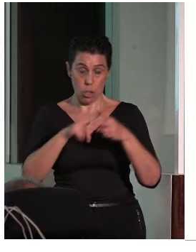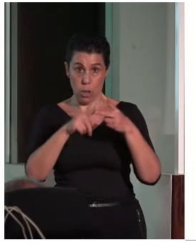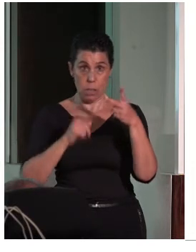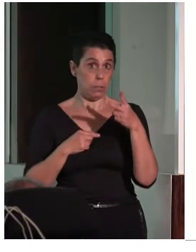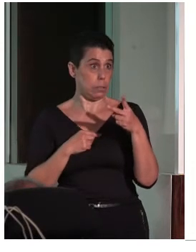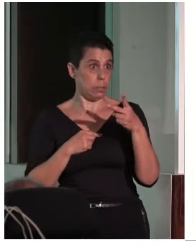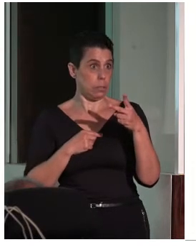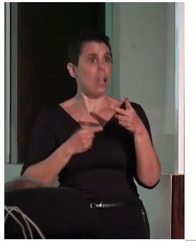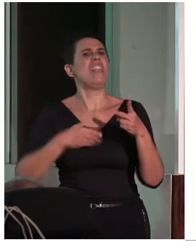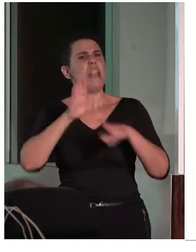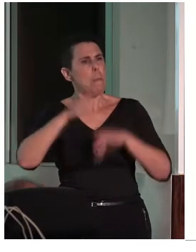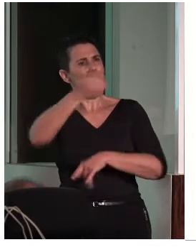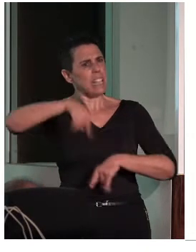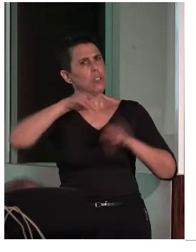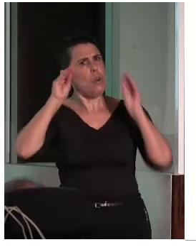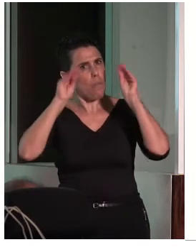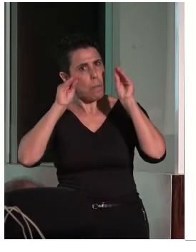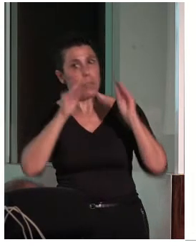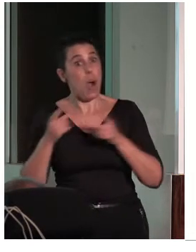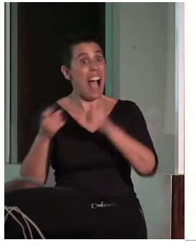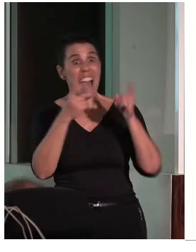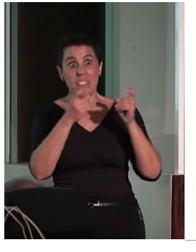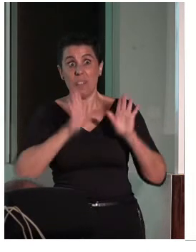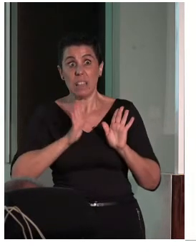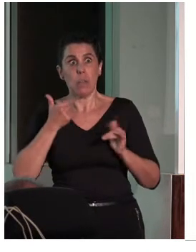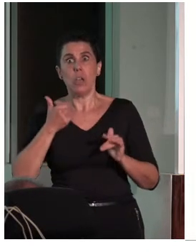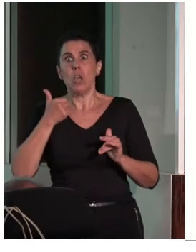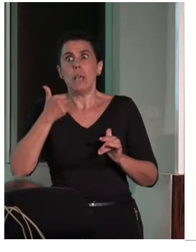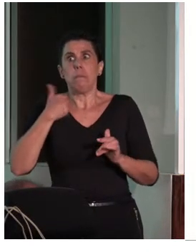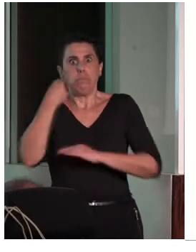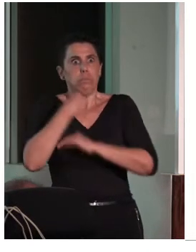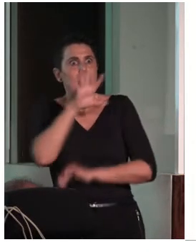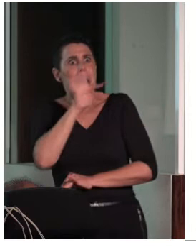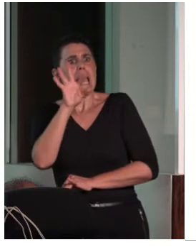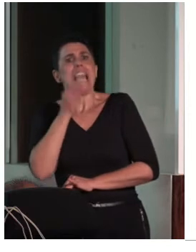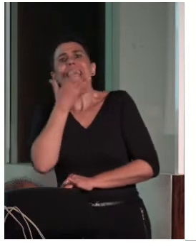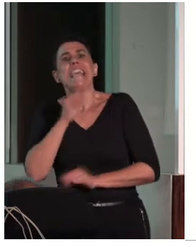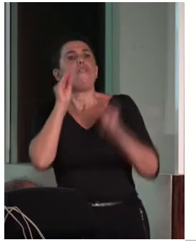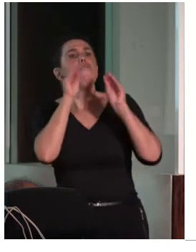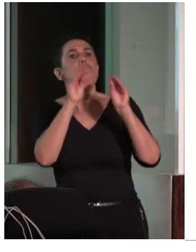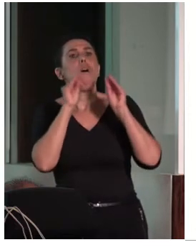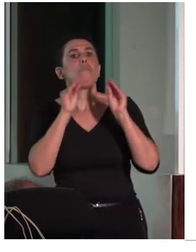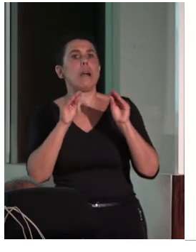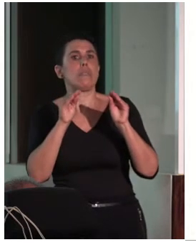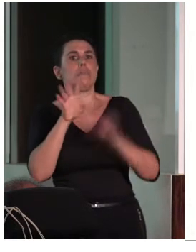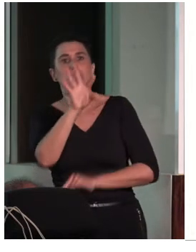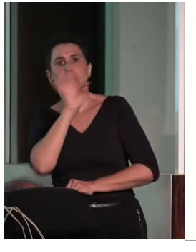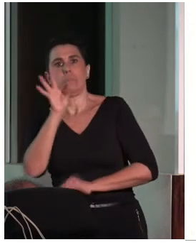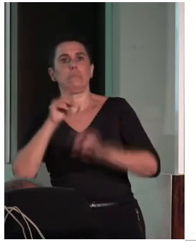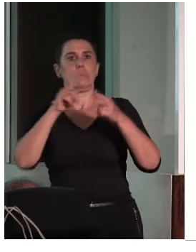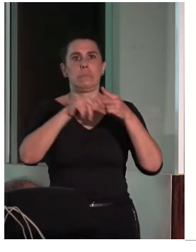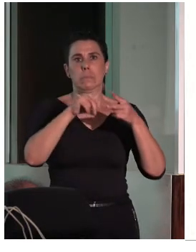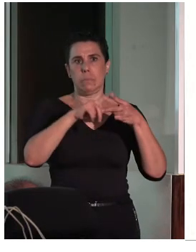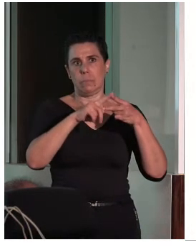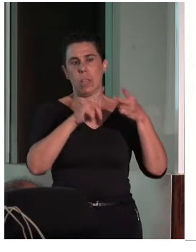para todos, pero si yo tuviera que adoptar una determinación de con quién comenzar, empezaría